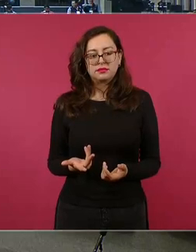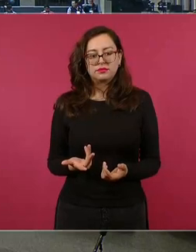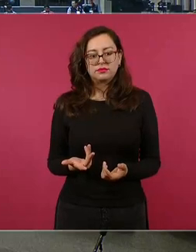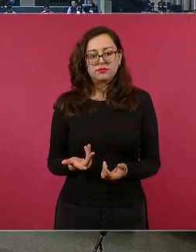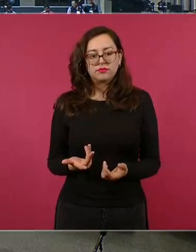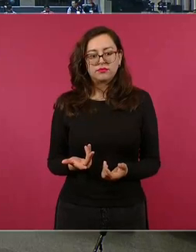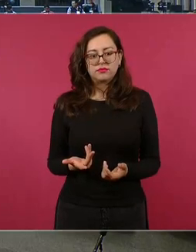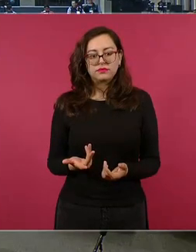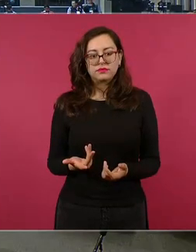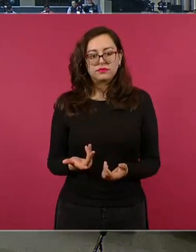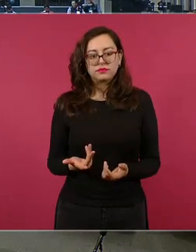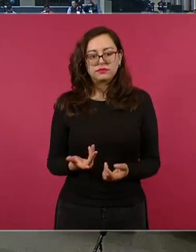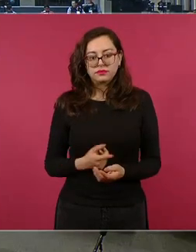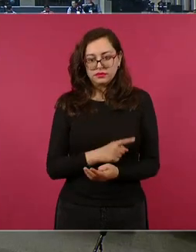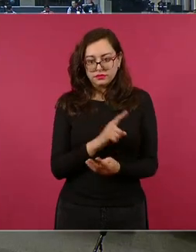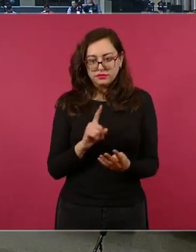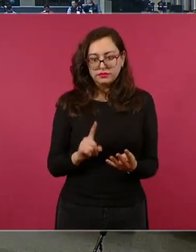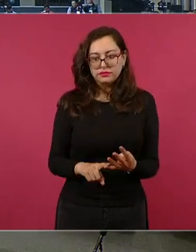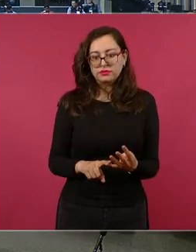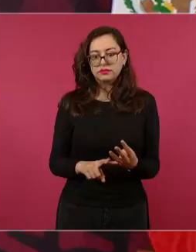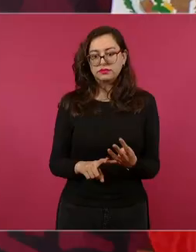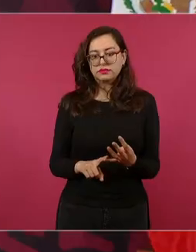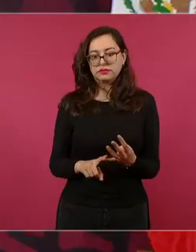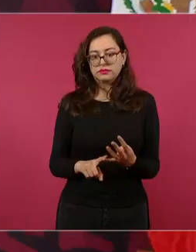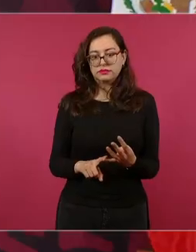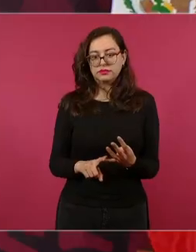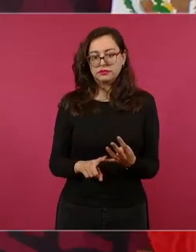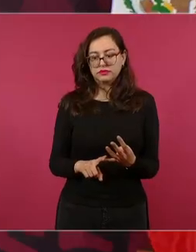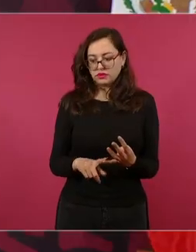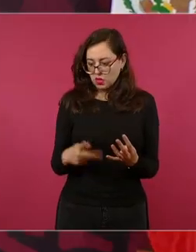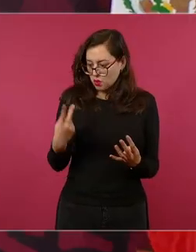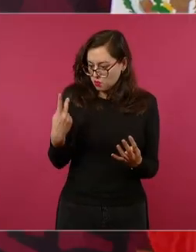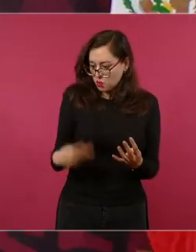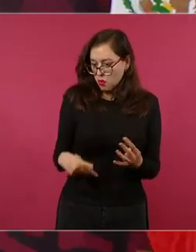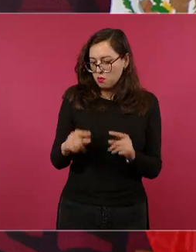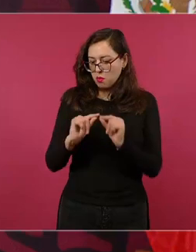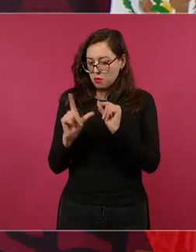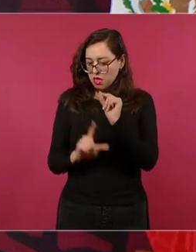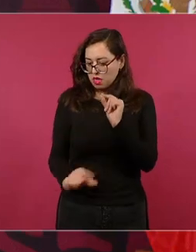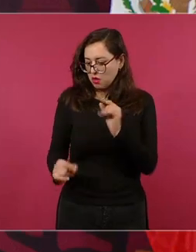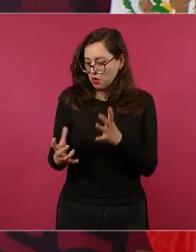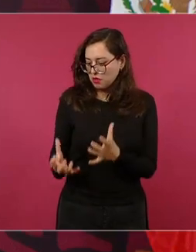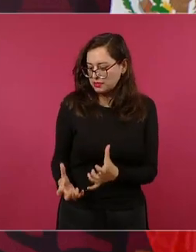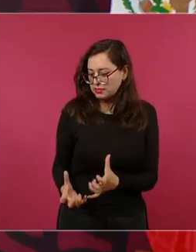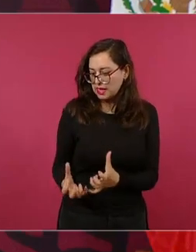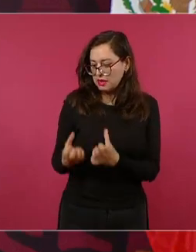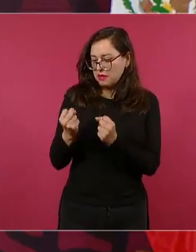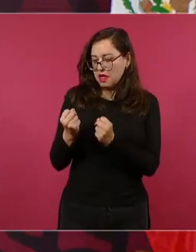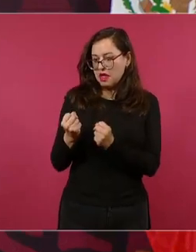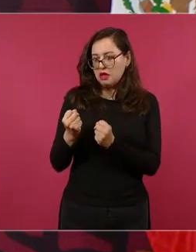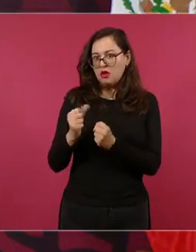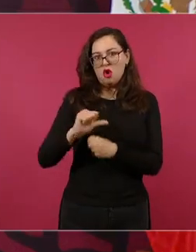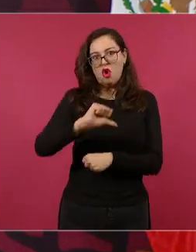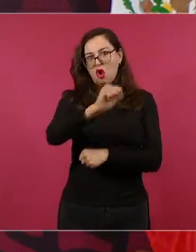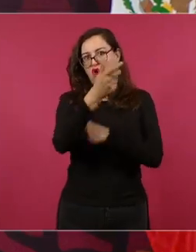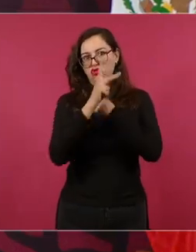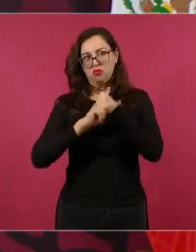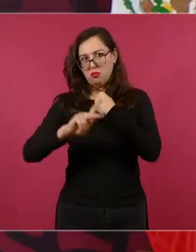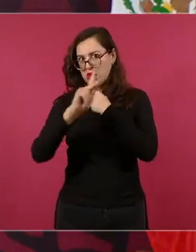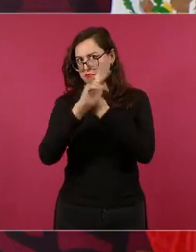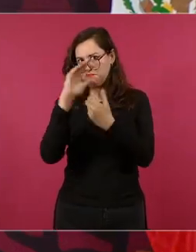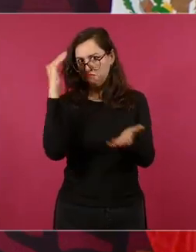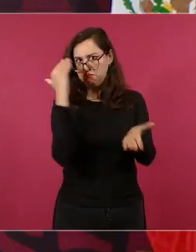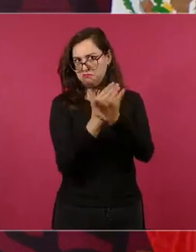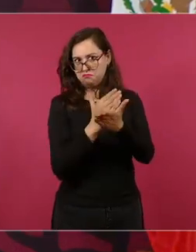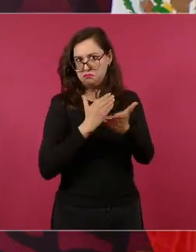el rescate de los recursos de la nación que se habían entregado